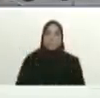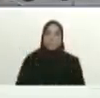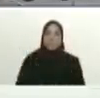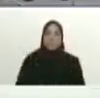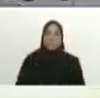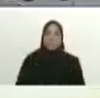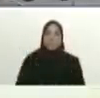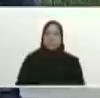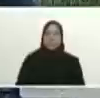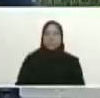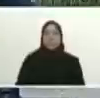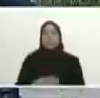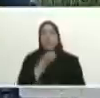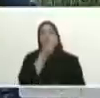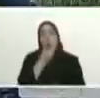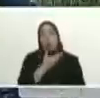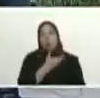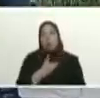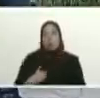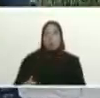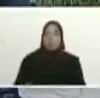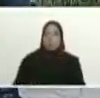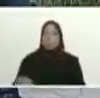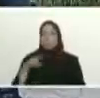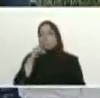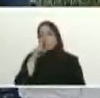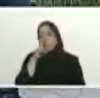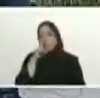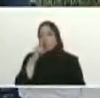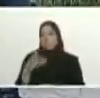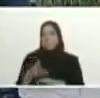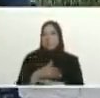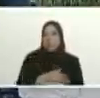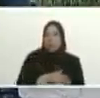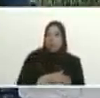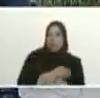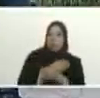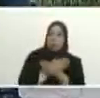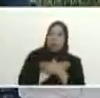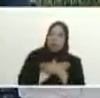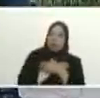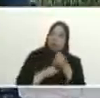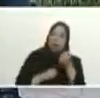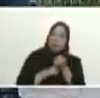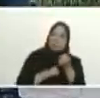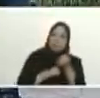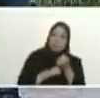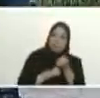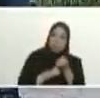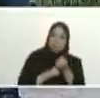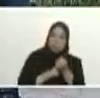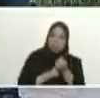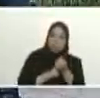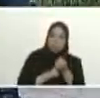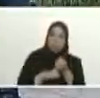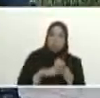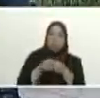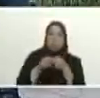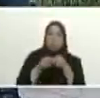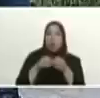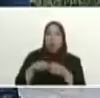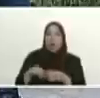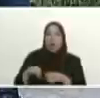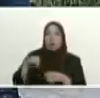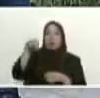bueno presidente bueno de antemano le agradezco el nombre del pueblo del Táchira su apoyo quiero comentarle que por ejemplo en la zona norte los